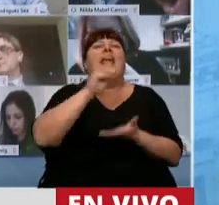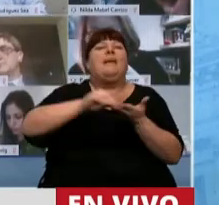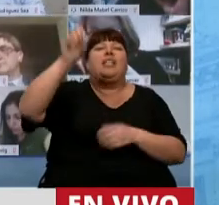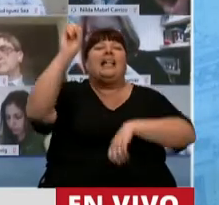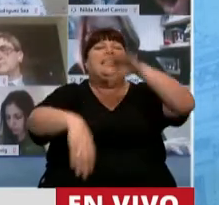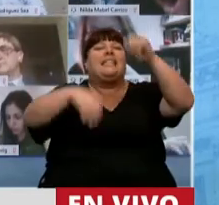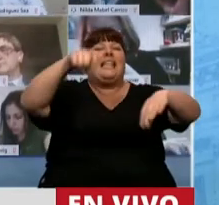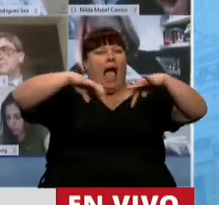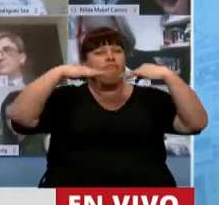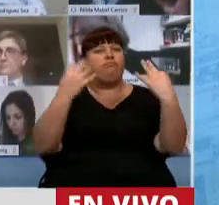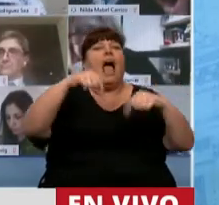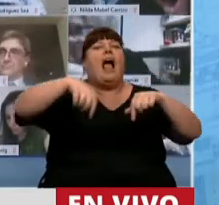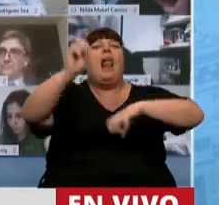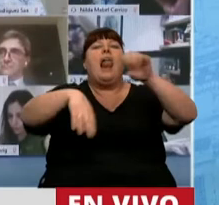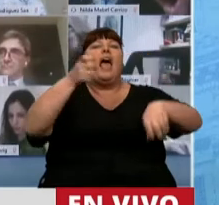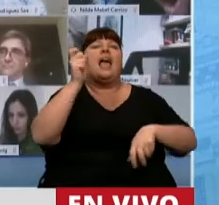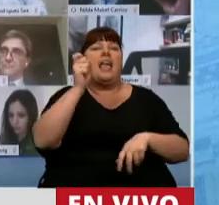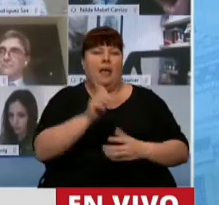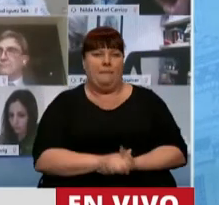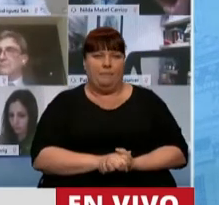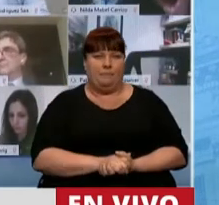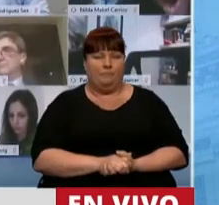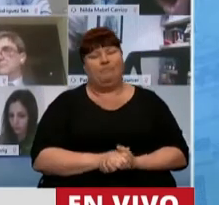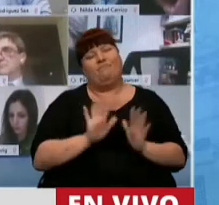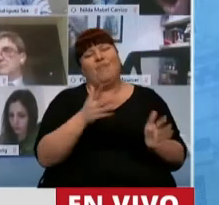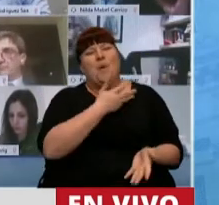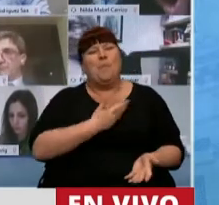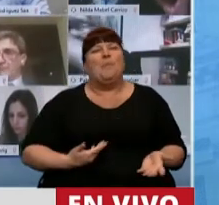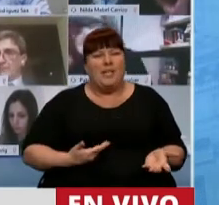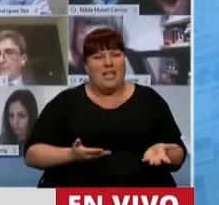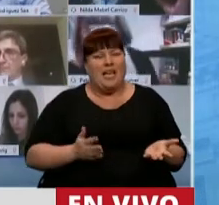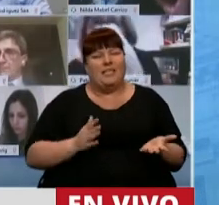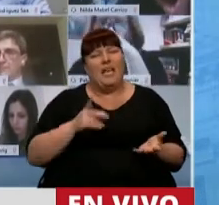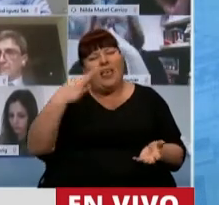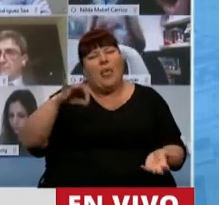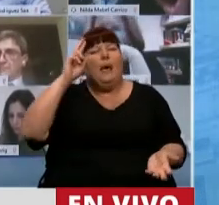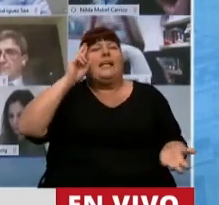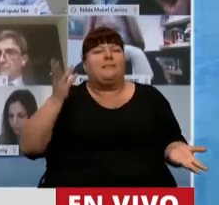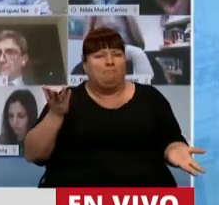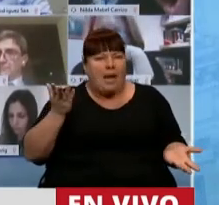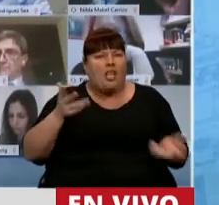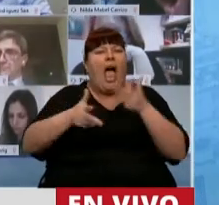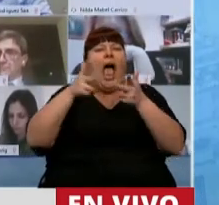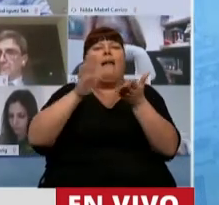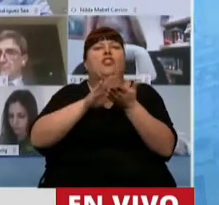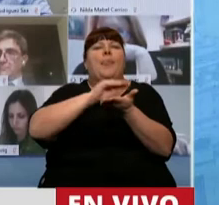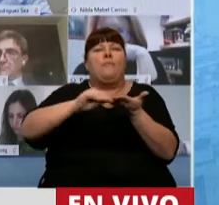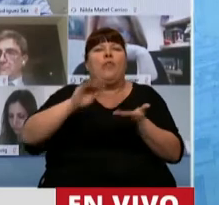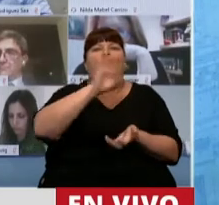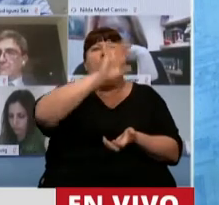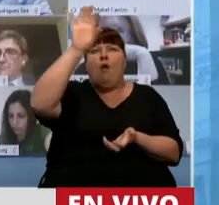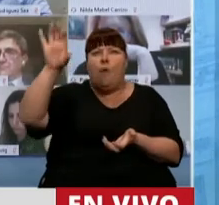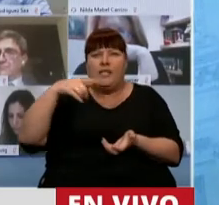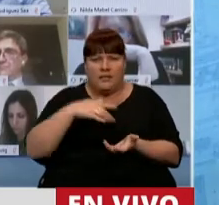diputados que estamos presentes acá? Señor Presidente, aunque sea por respeto, han hablado de los diputados de las